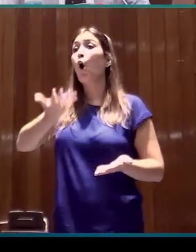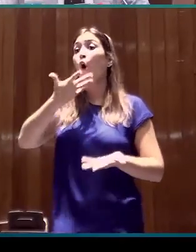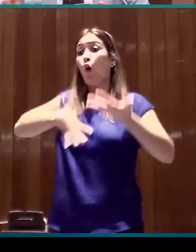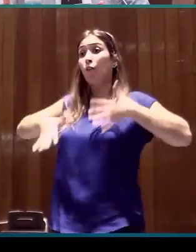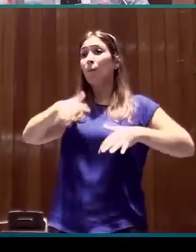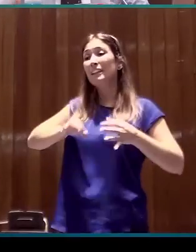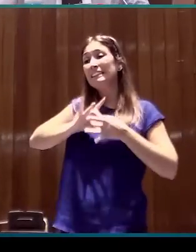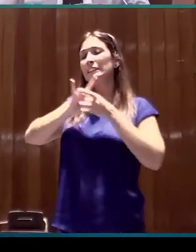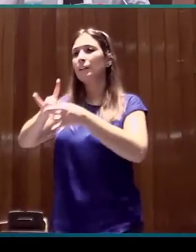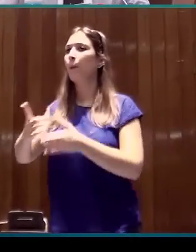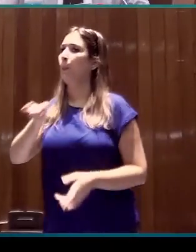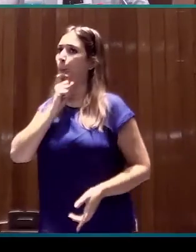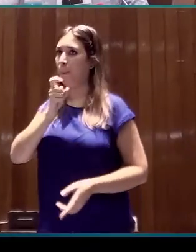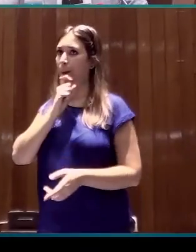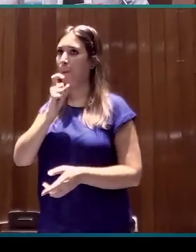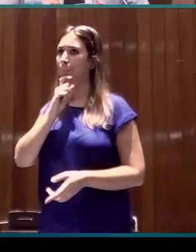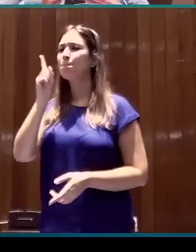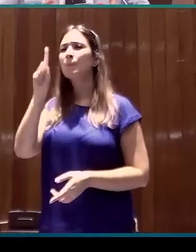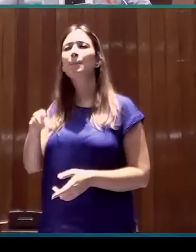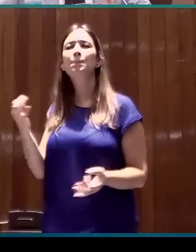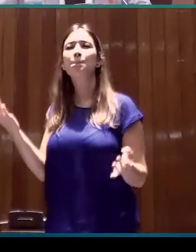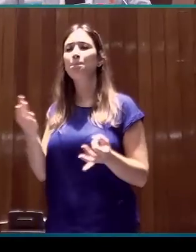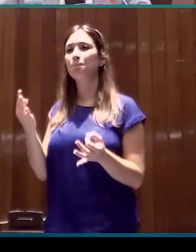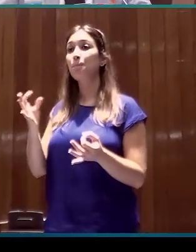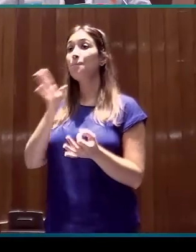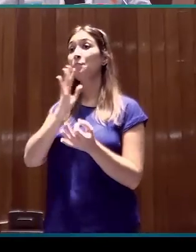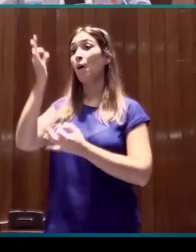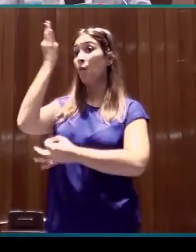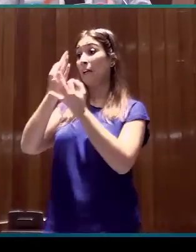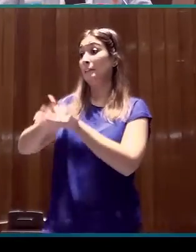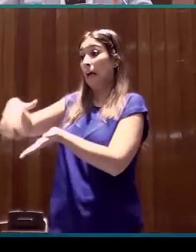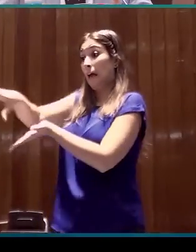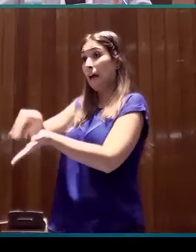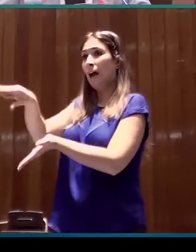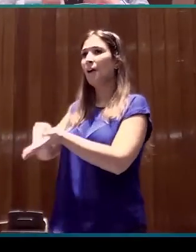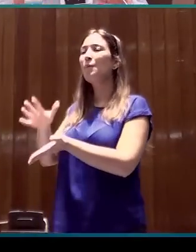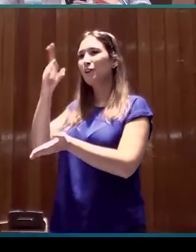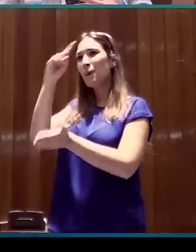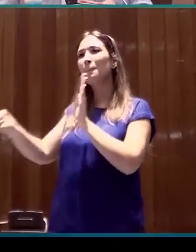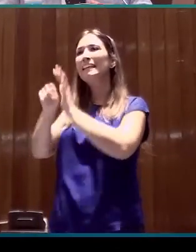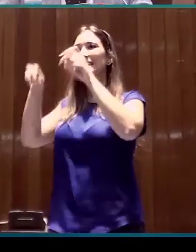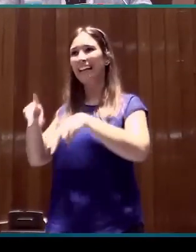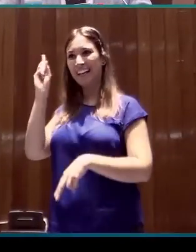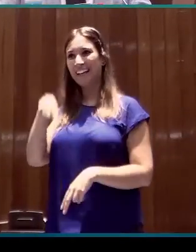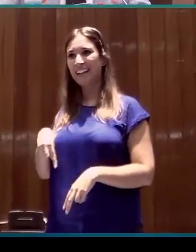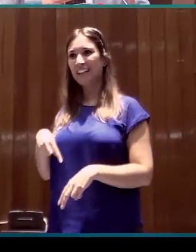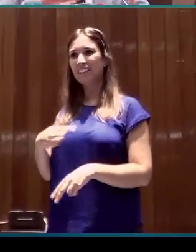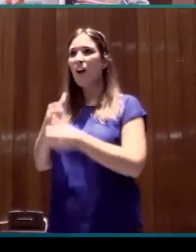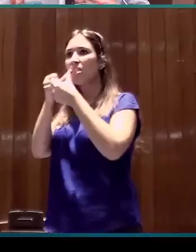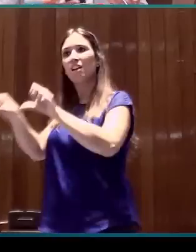y, por otro lado, aproximarnos a esos datos que hemos recogido sin prejuicios, es decir, con una mirada fresca